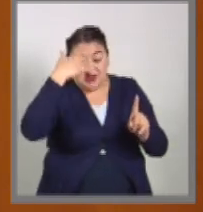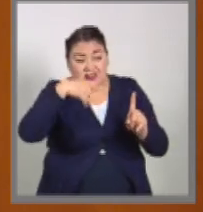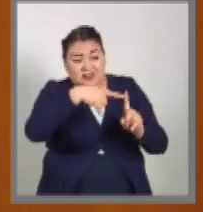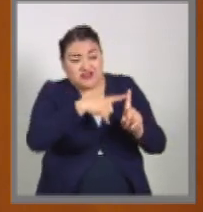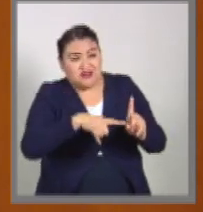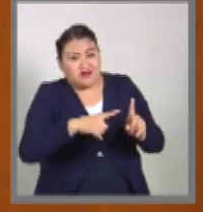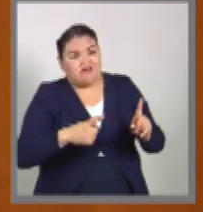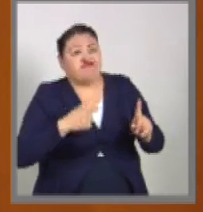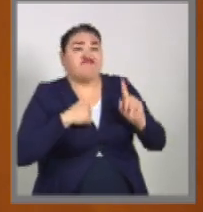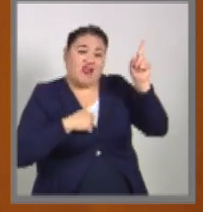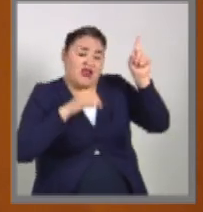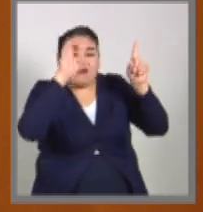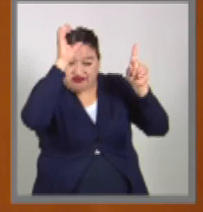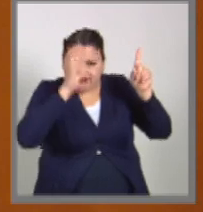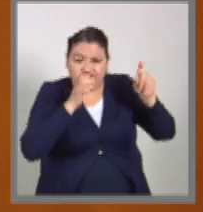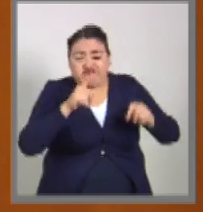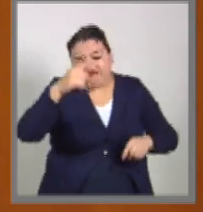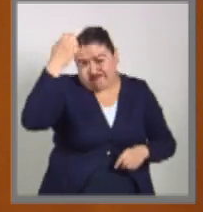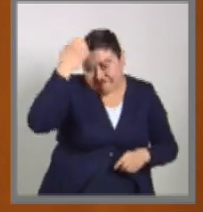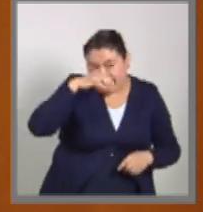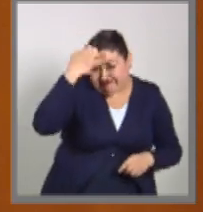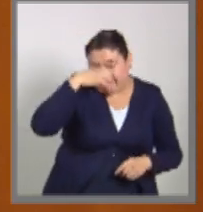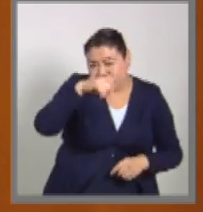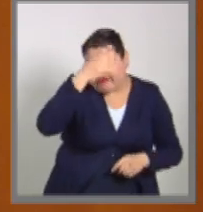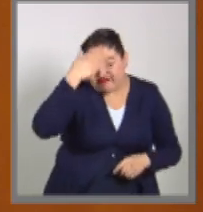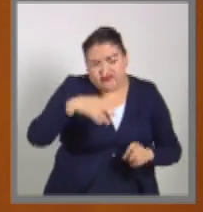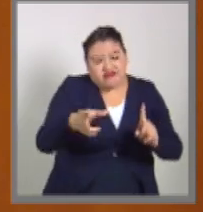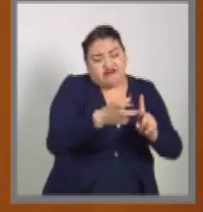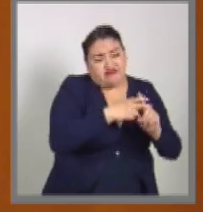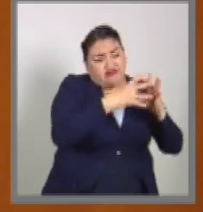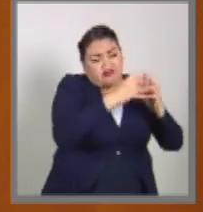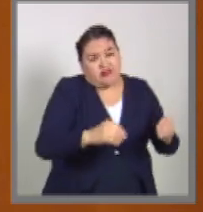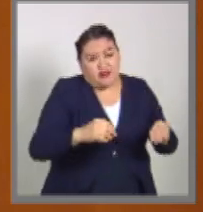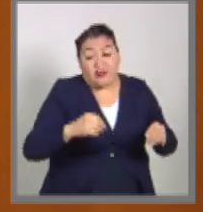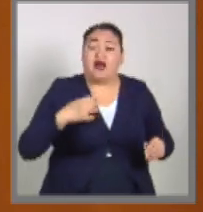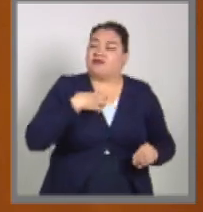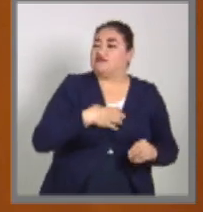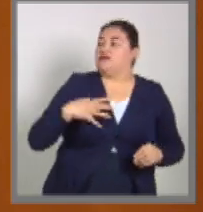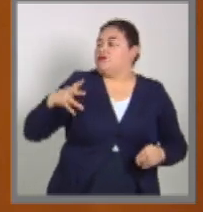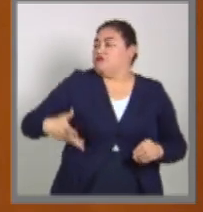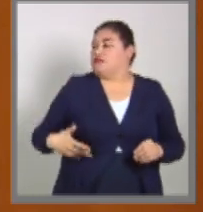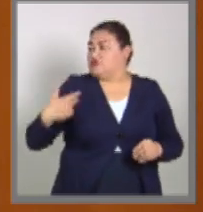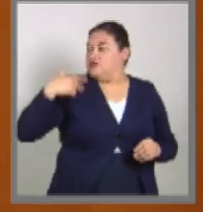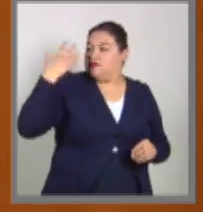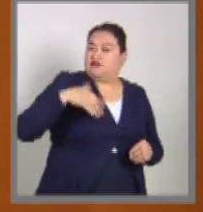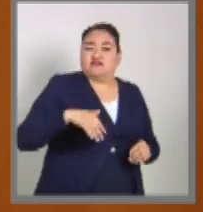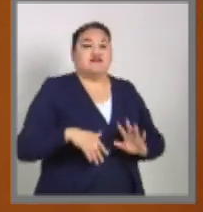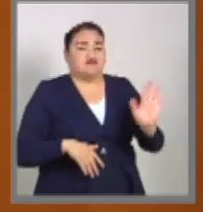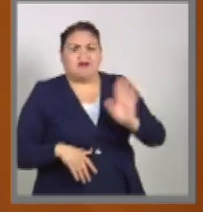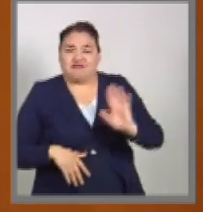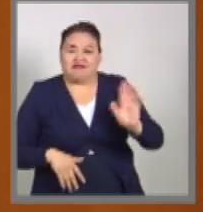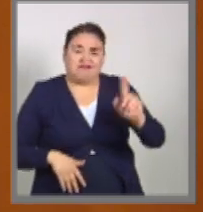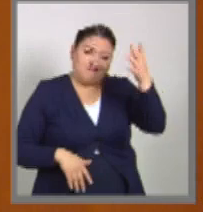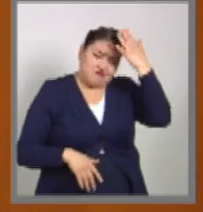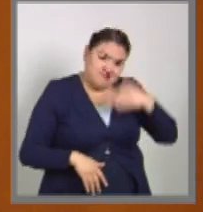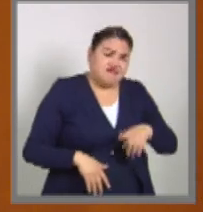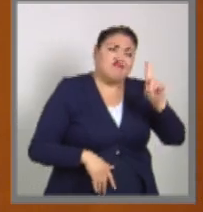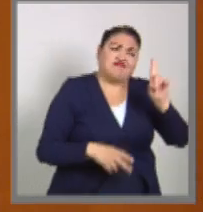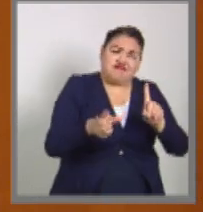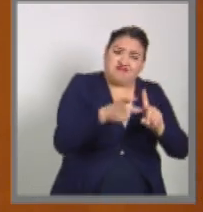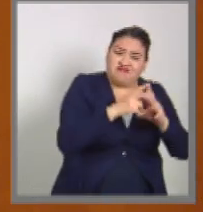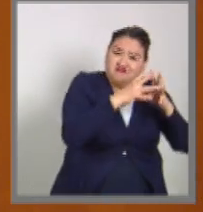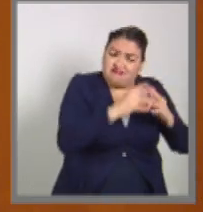tienen en Coahuila. No es algo que nos enorgullezca. Sabemos que Coahuila es uno de los